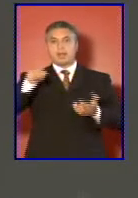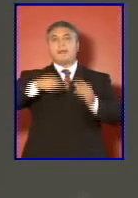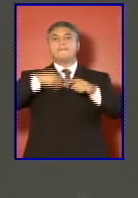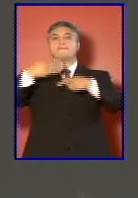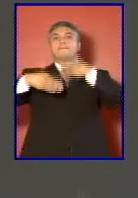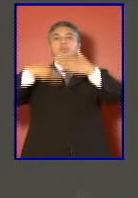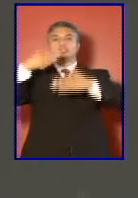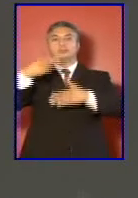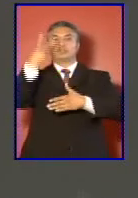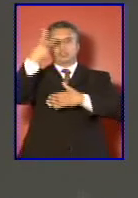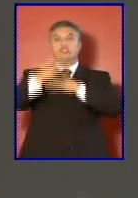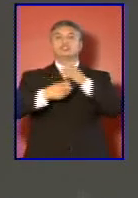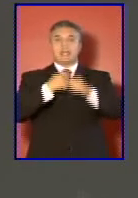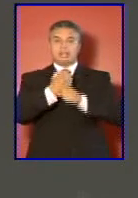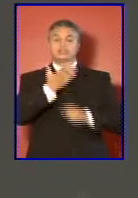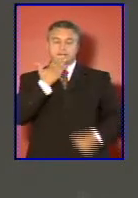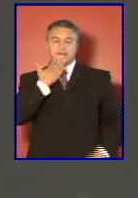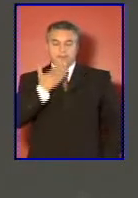próximos dos años también.